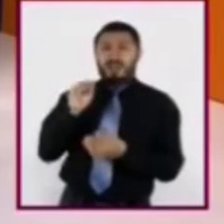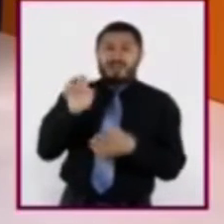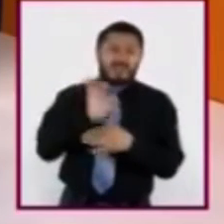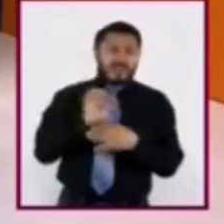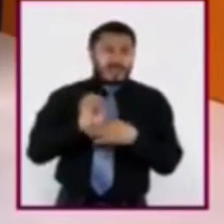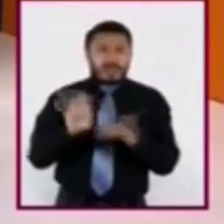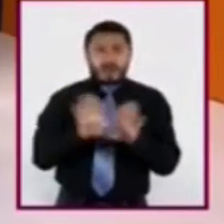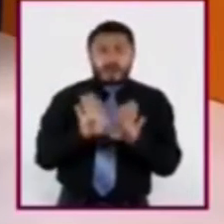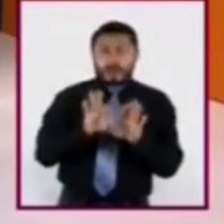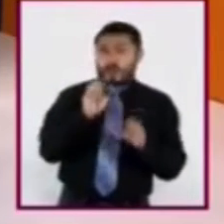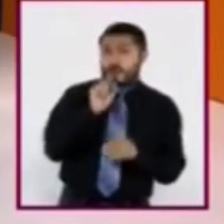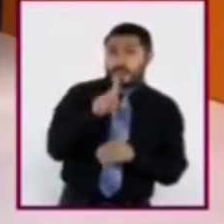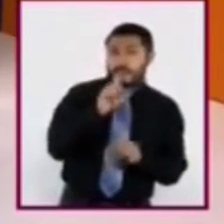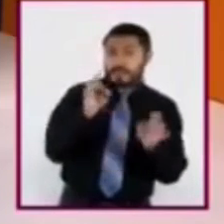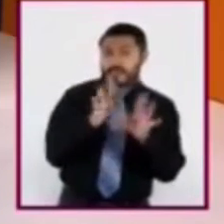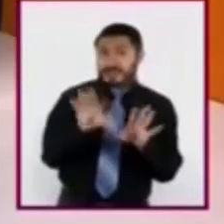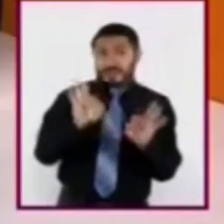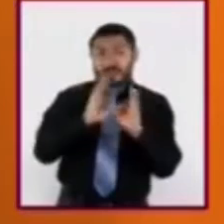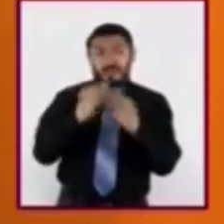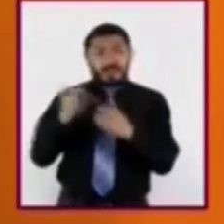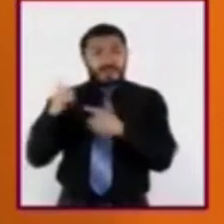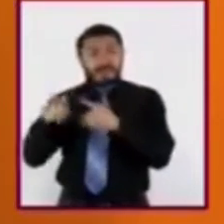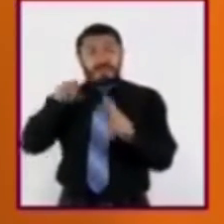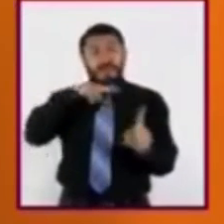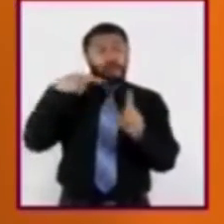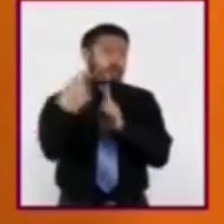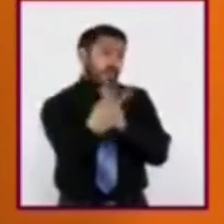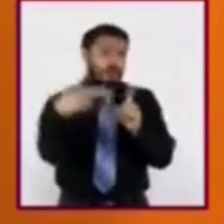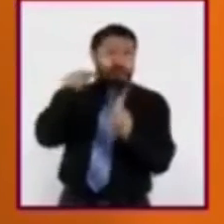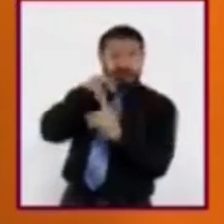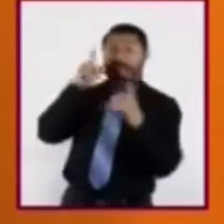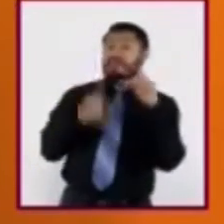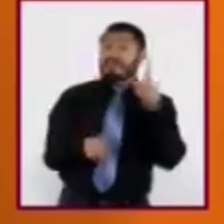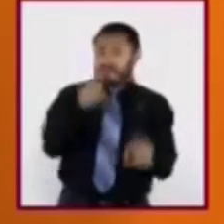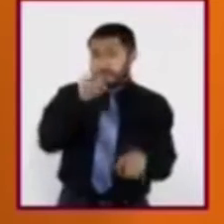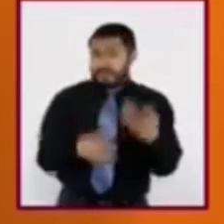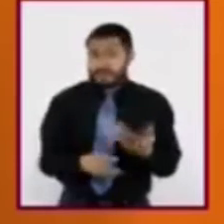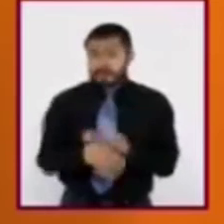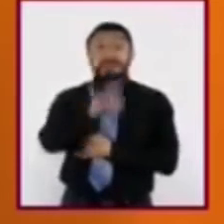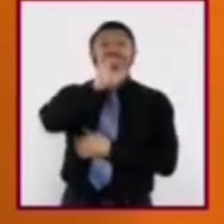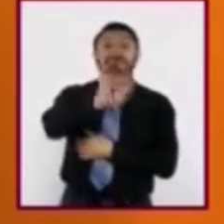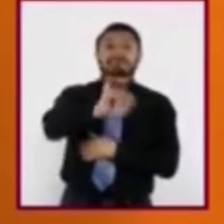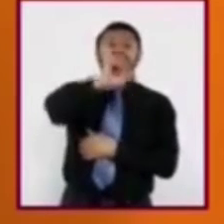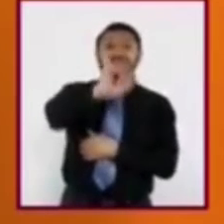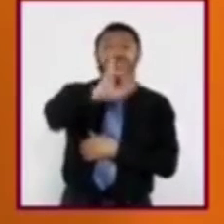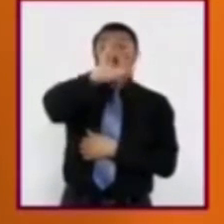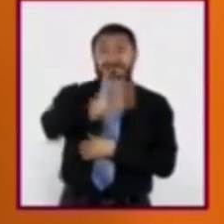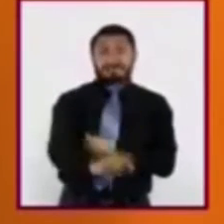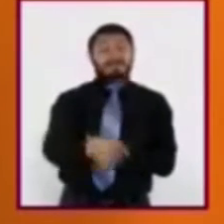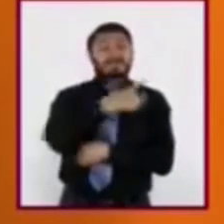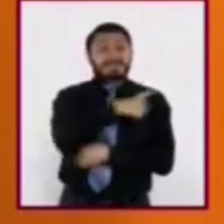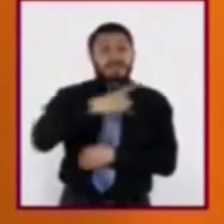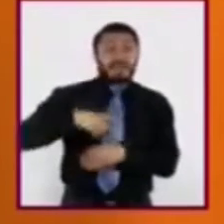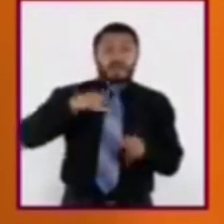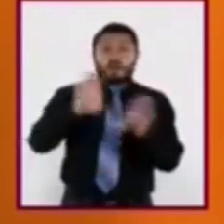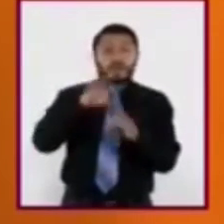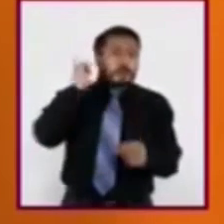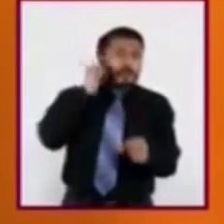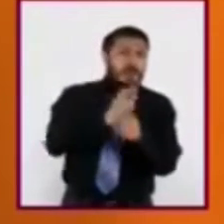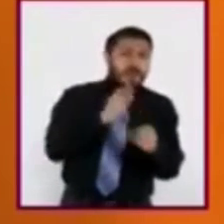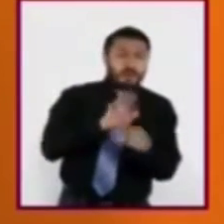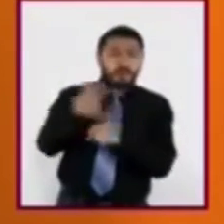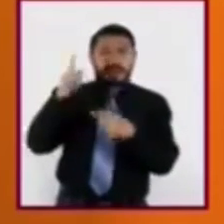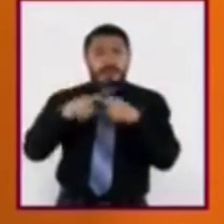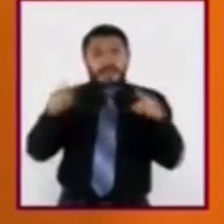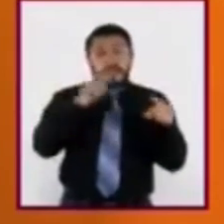diversas perspectivas según las fuentes de información consultadas? Claro, y debemos distinguir la procedencia